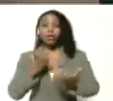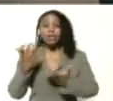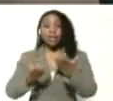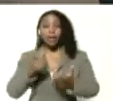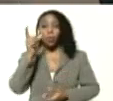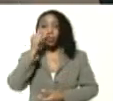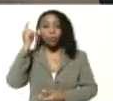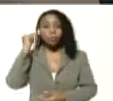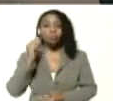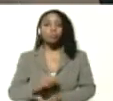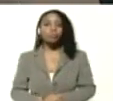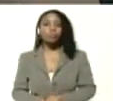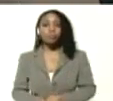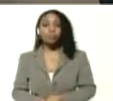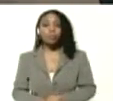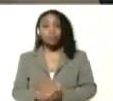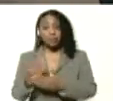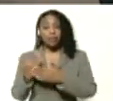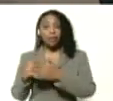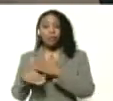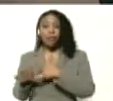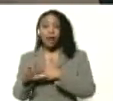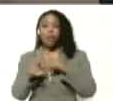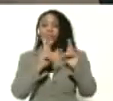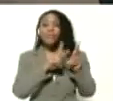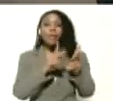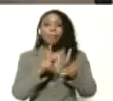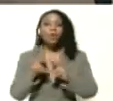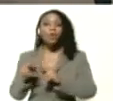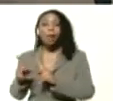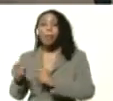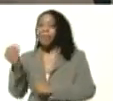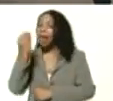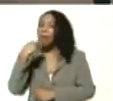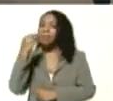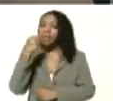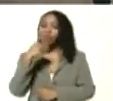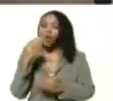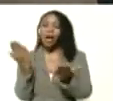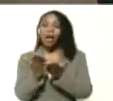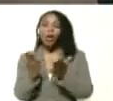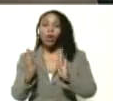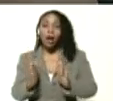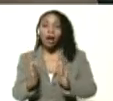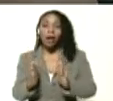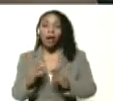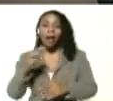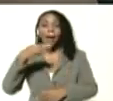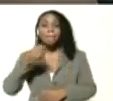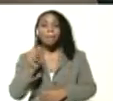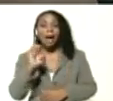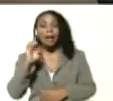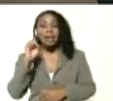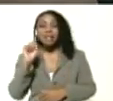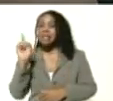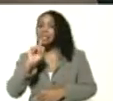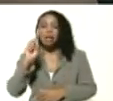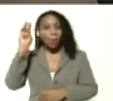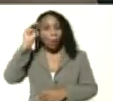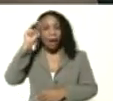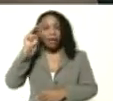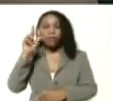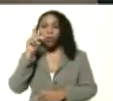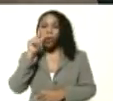cocineros, que fuera del programa de alimentación escolar, el PAE sin las maestras, sin los